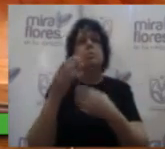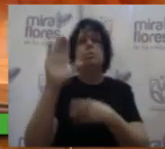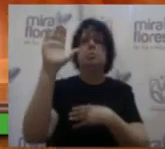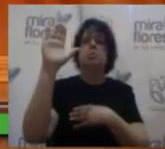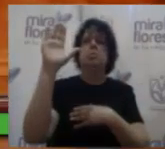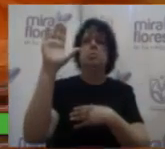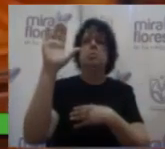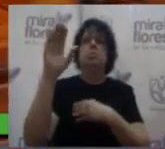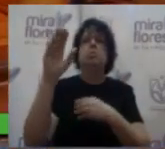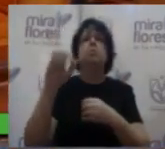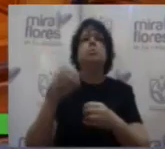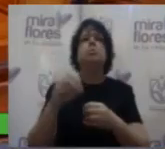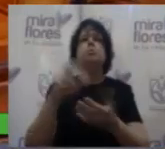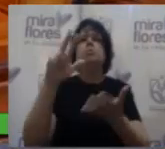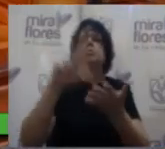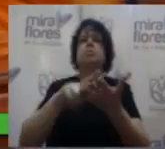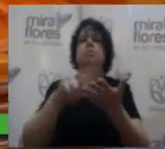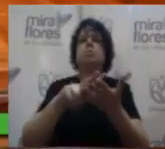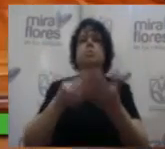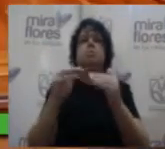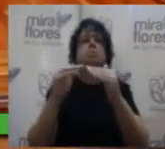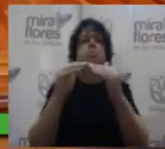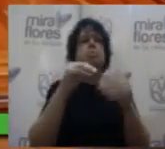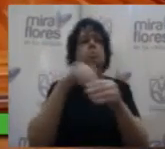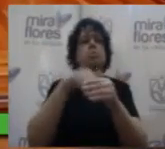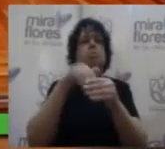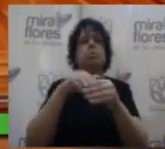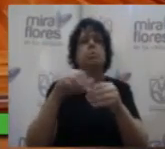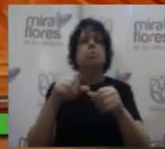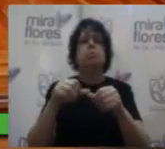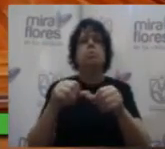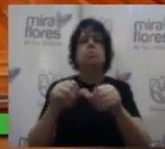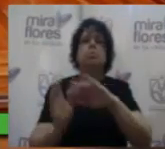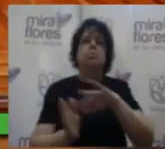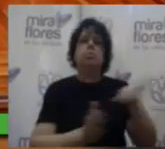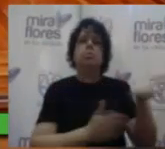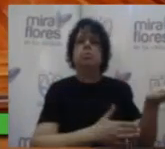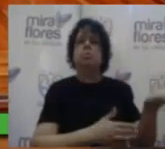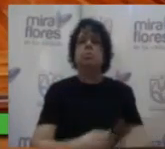Se aprueba también por unanimidad de votos Vamos al siguiente punto, por favor